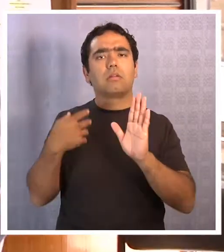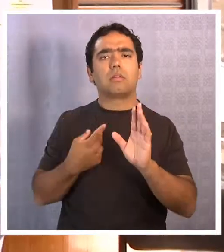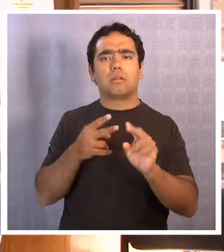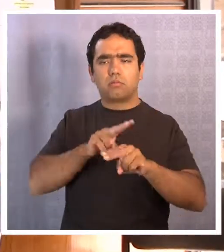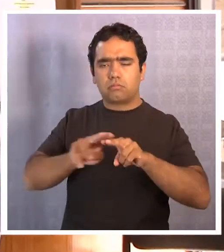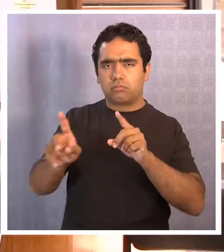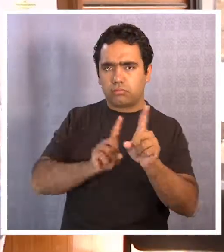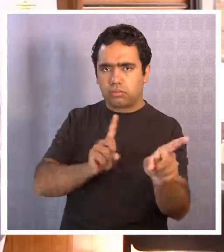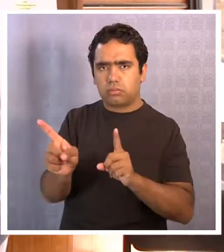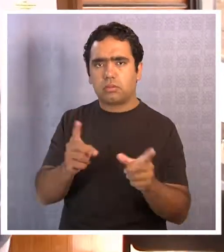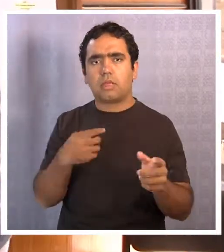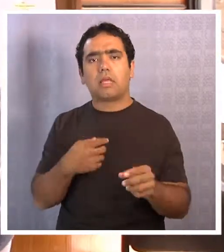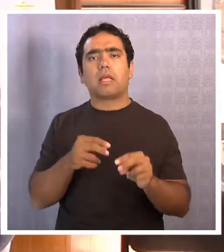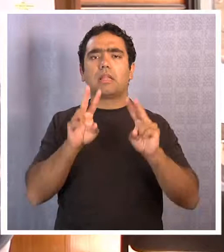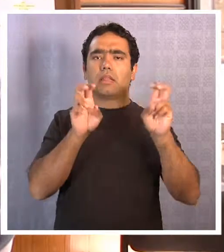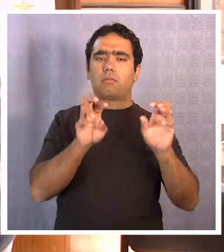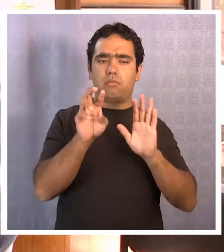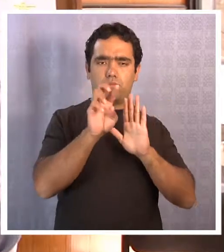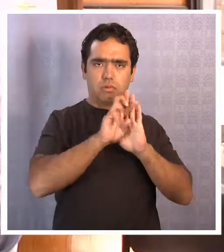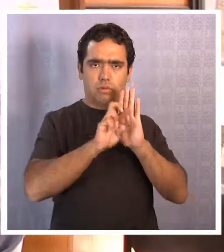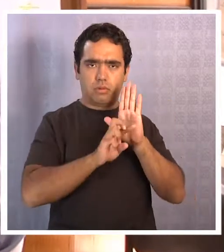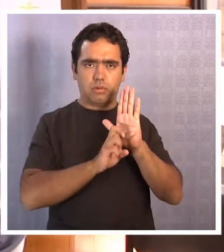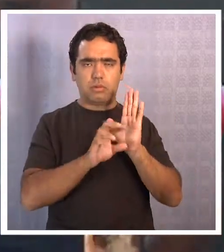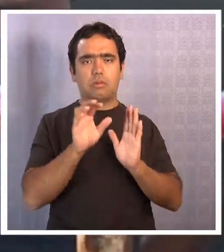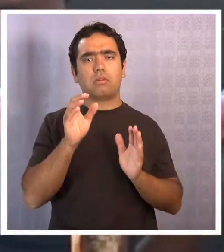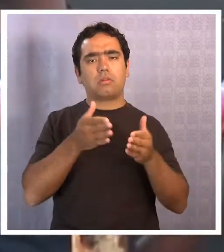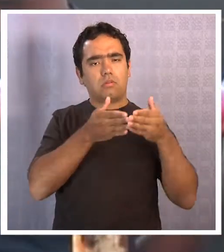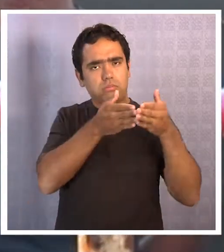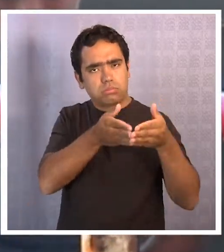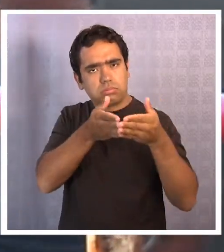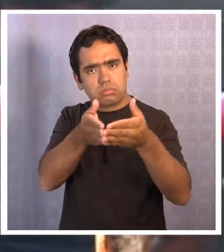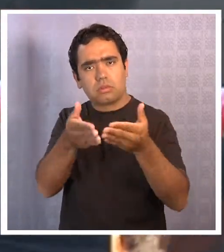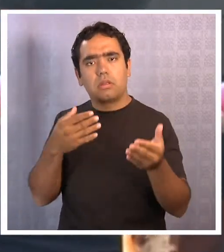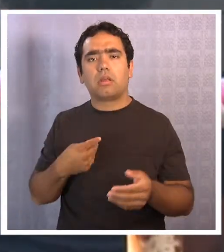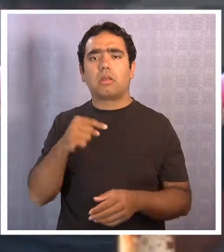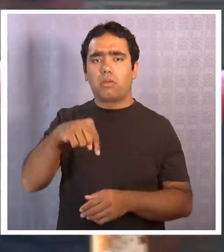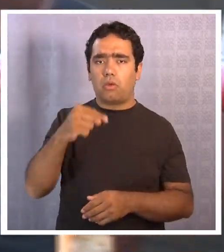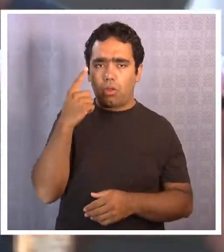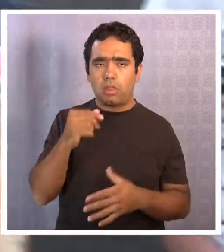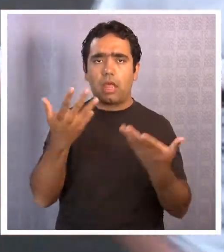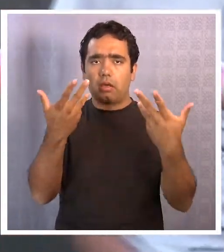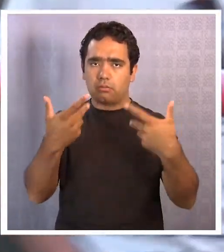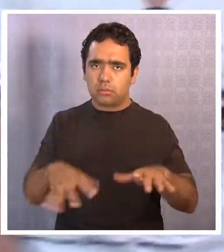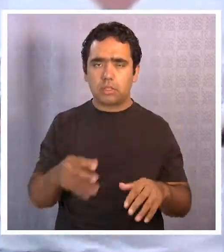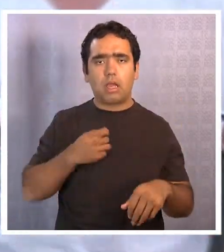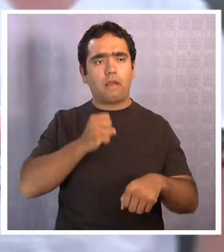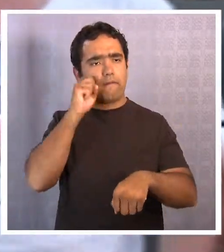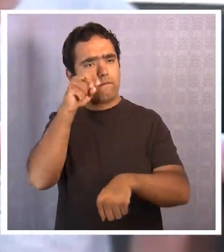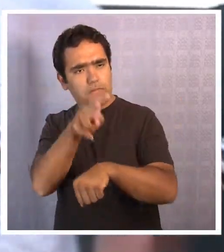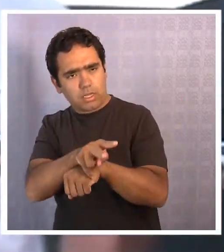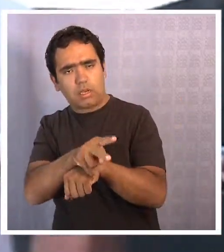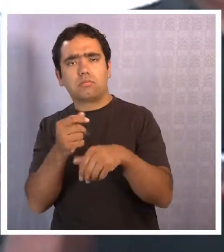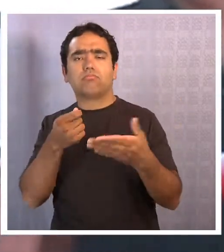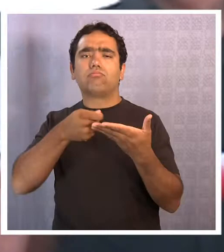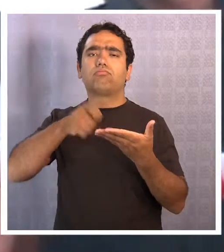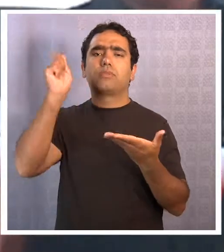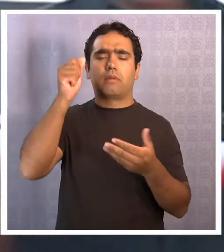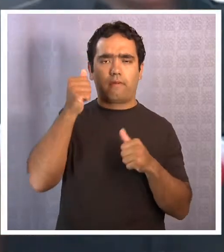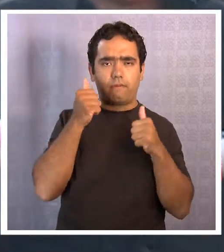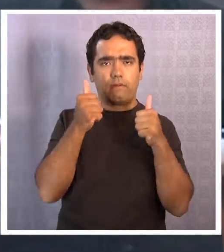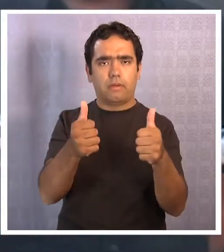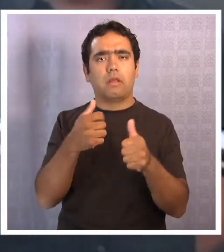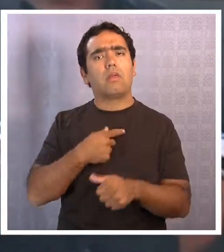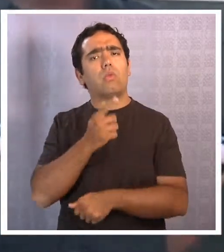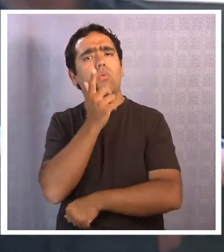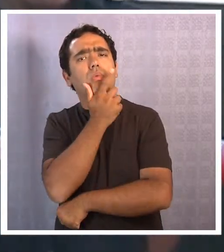respecto a la rendición del proyecto Esmeralda Entonces hoy día las atribuciones del consejo funcionaron, la fiscalización fue